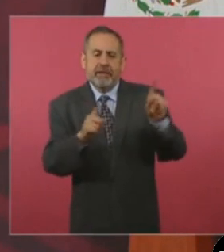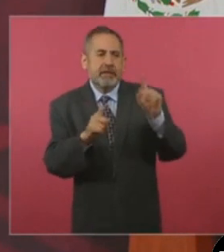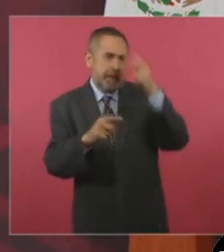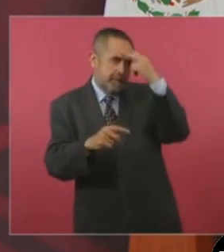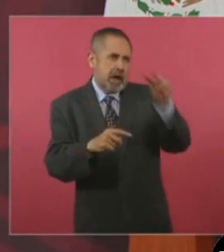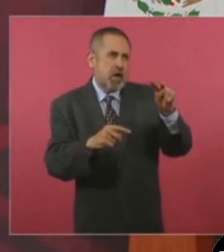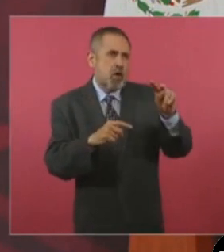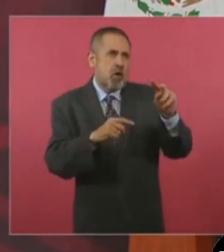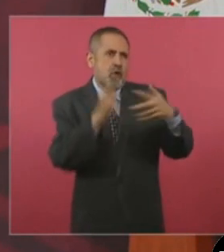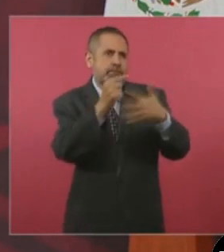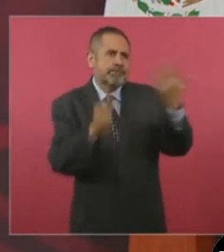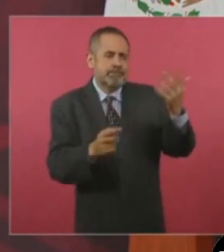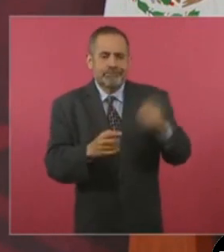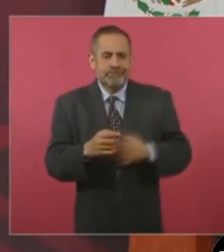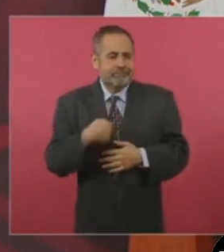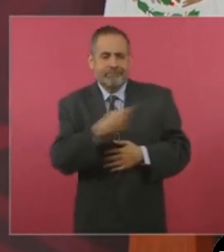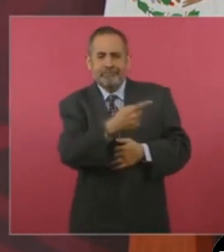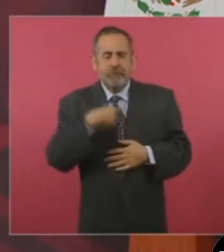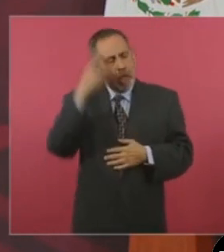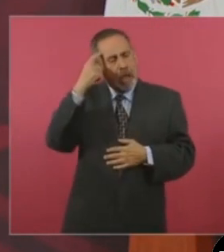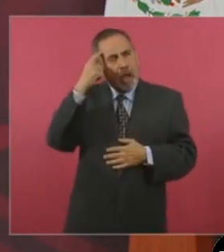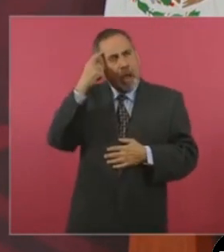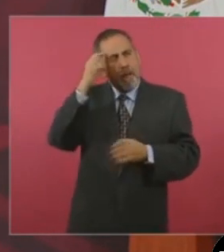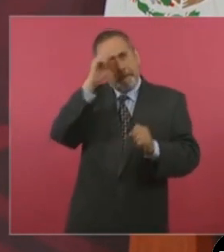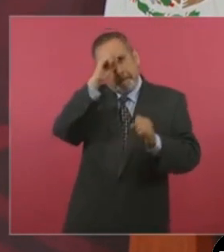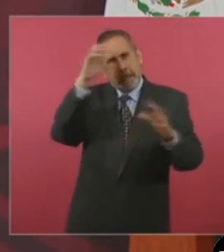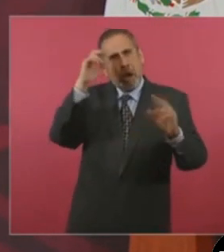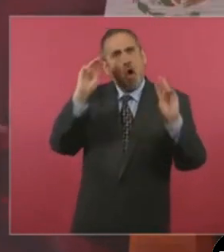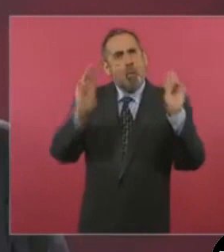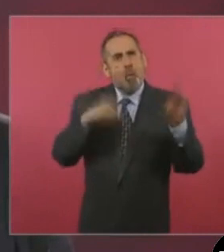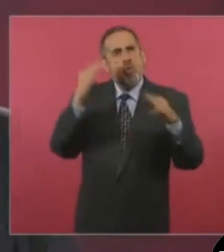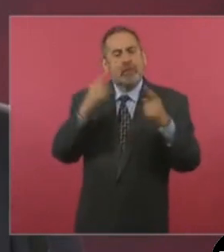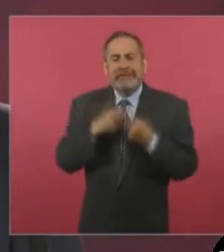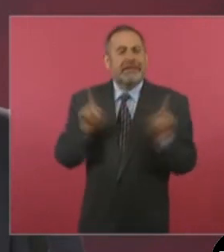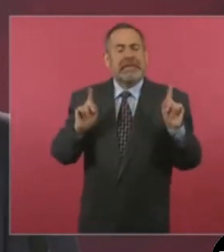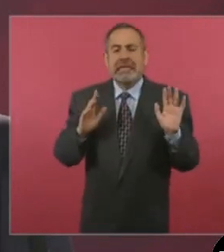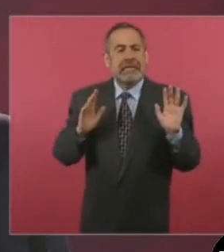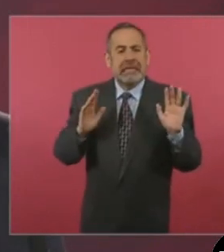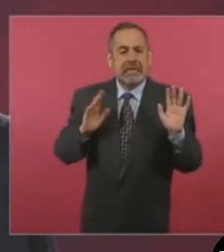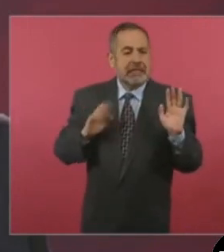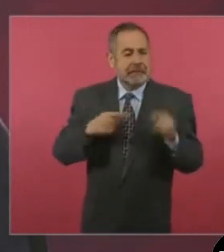mundo, dos proyectos distintos y contrapuestos de nación.